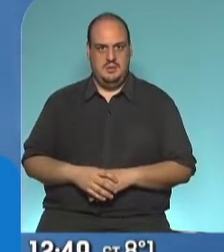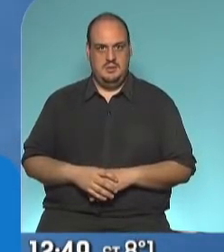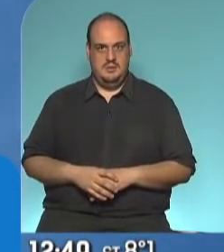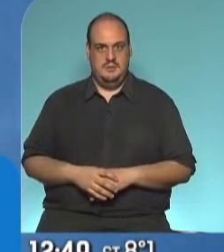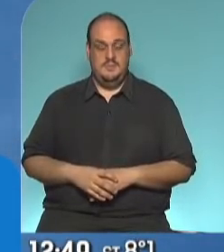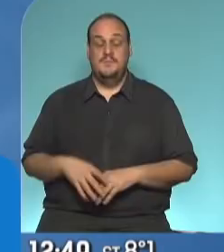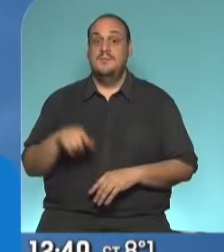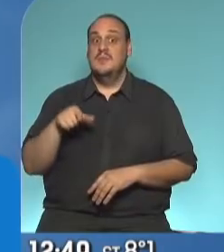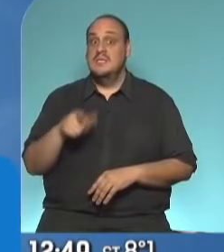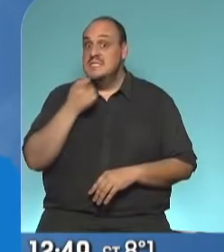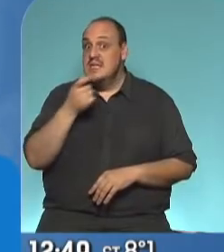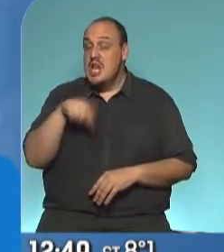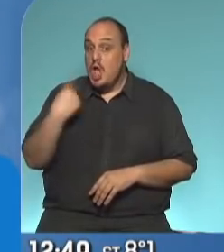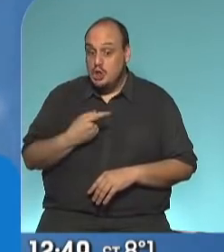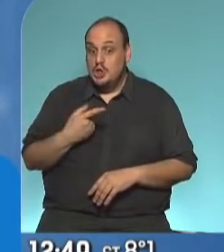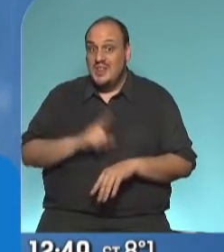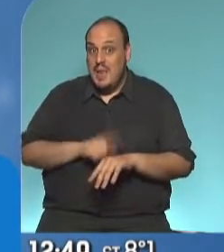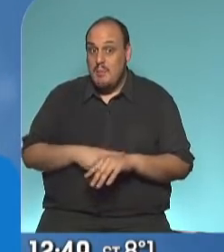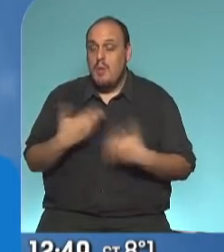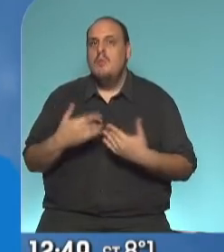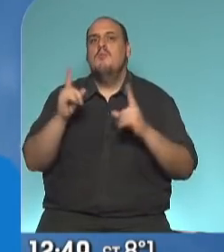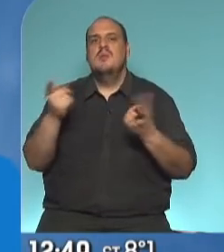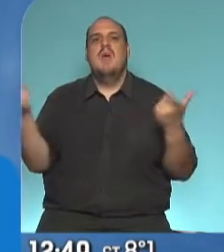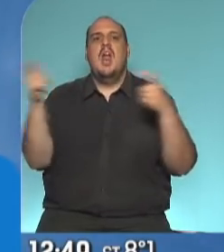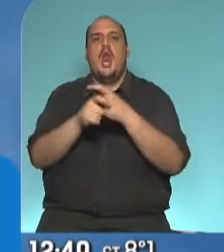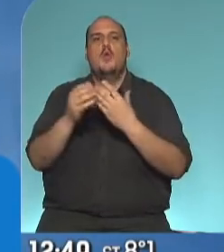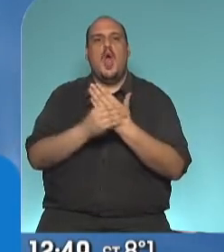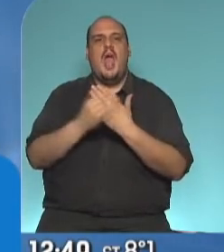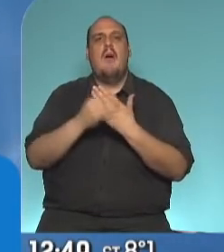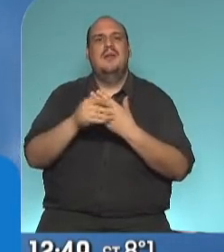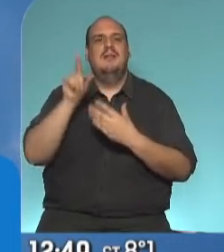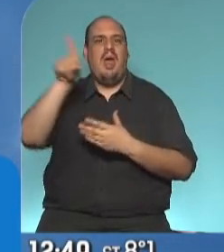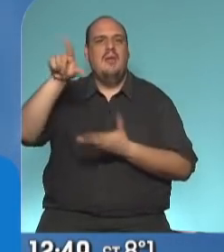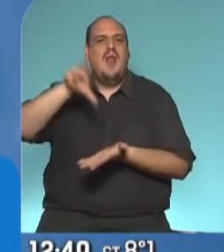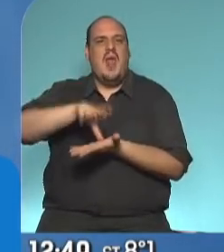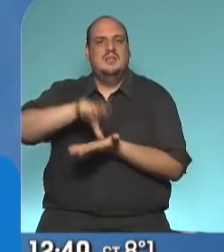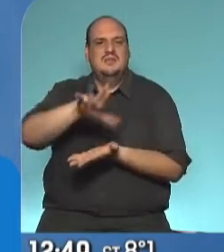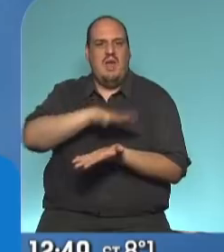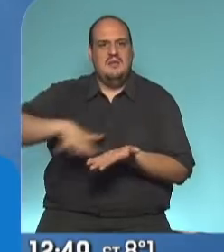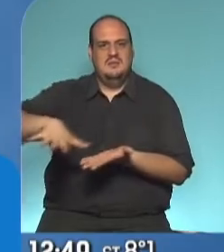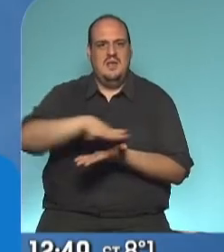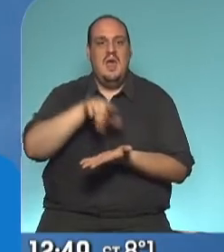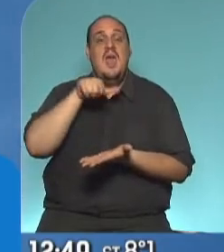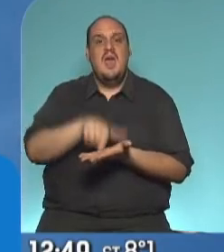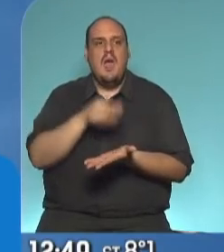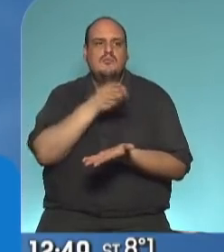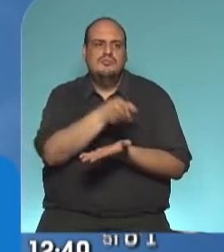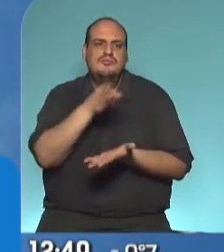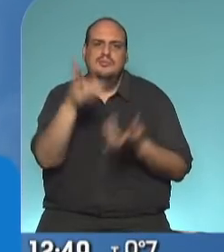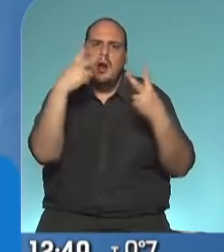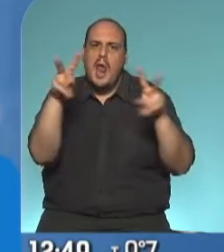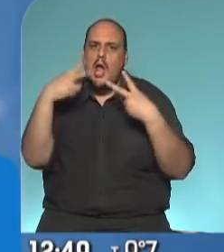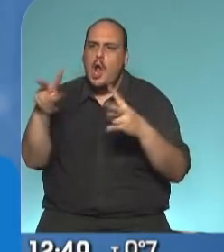Así que en cuanto podamos, vamos a hacer esa reunión de gabinete allí, en resistencia. Y de allí empezaremos a recorrer y a circular